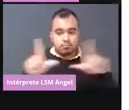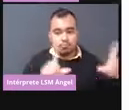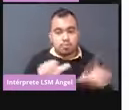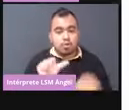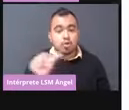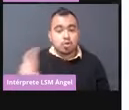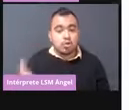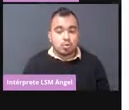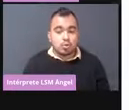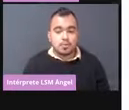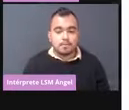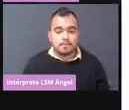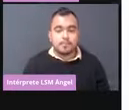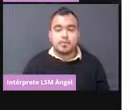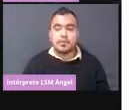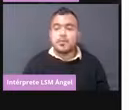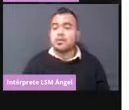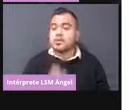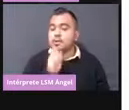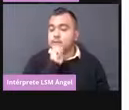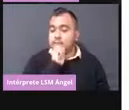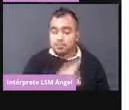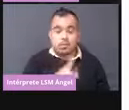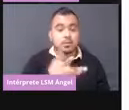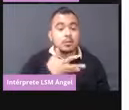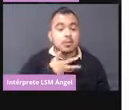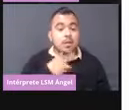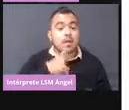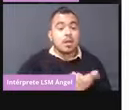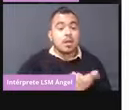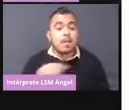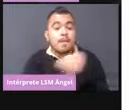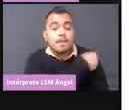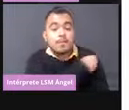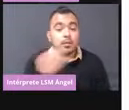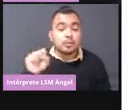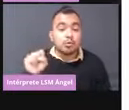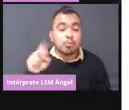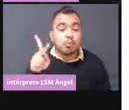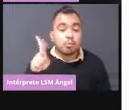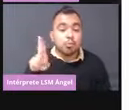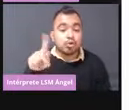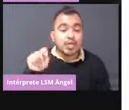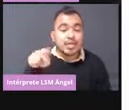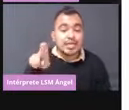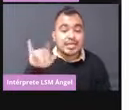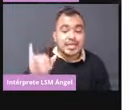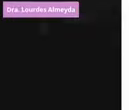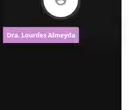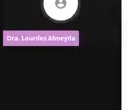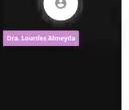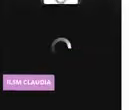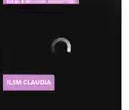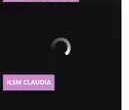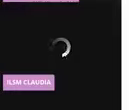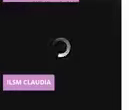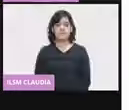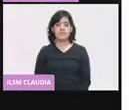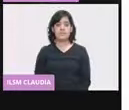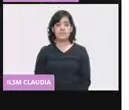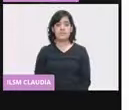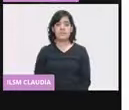Y tenemos ahora la vacuna Sputnik V. Yo déjenme decirle que las tres son buenas